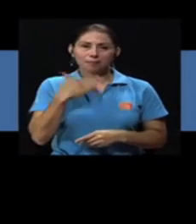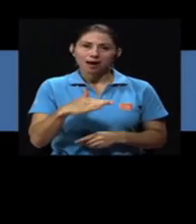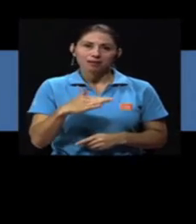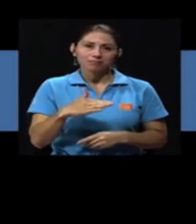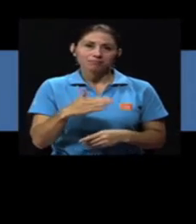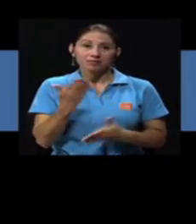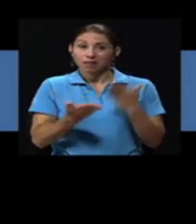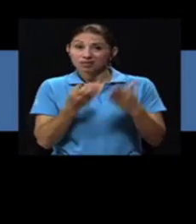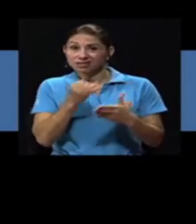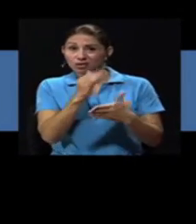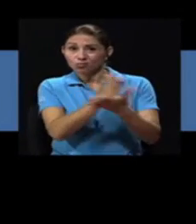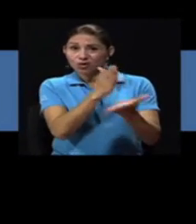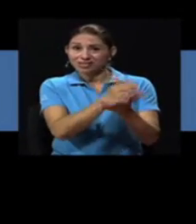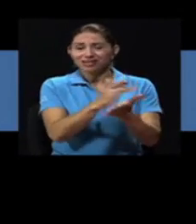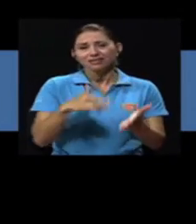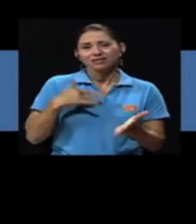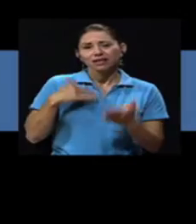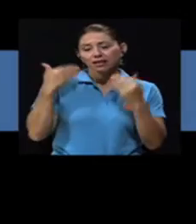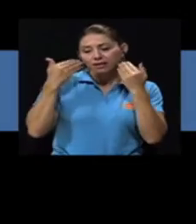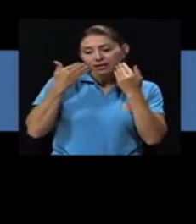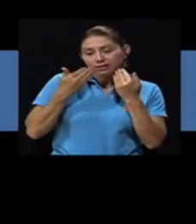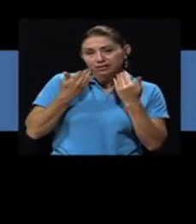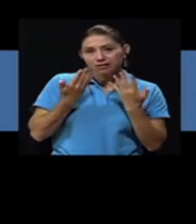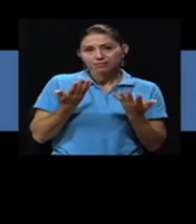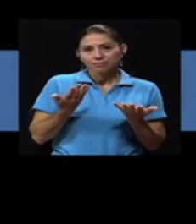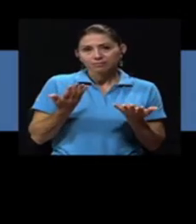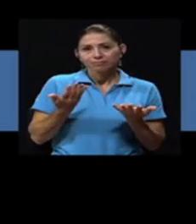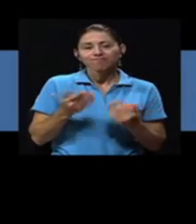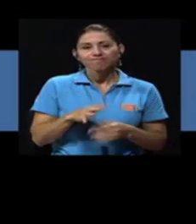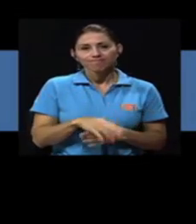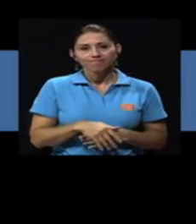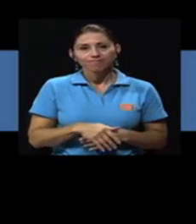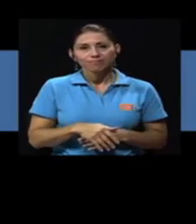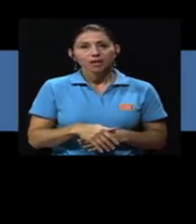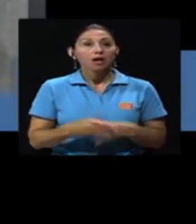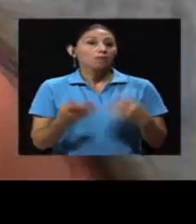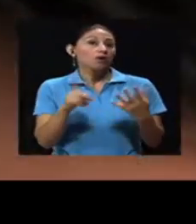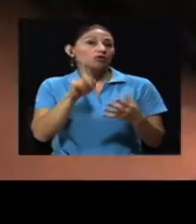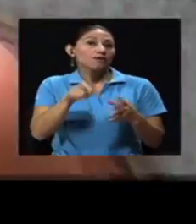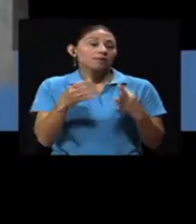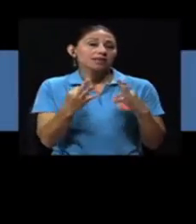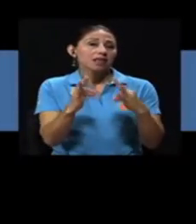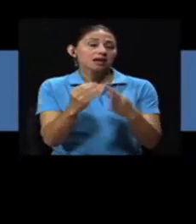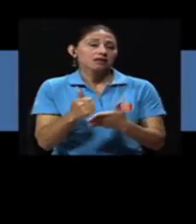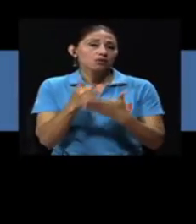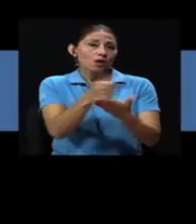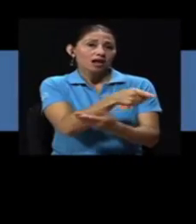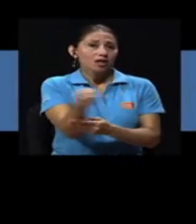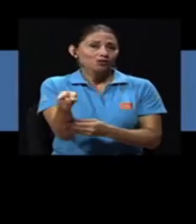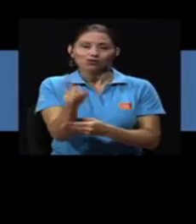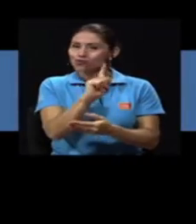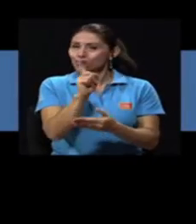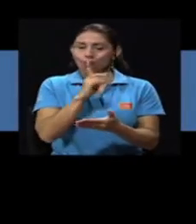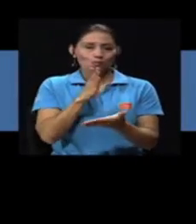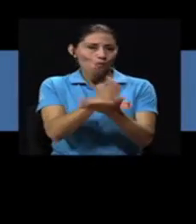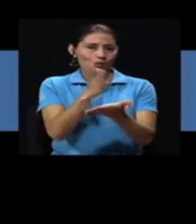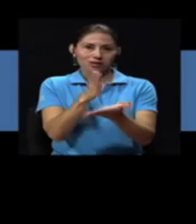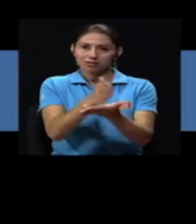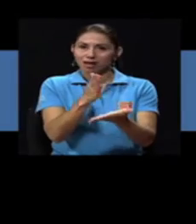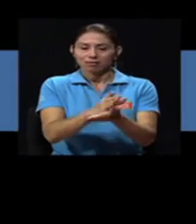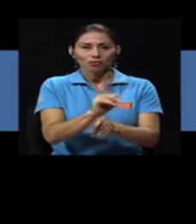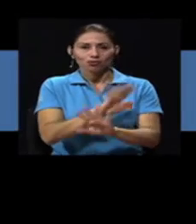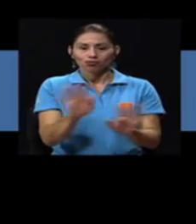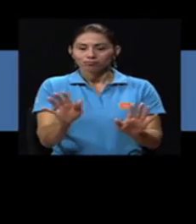mal, que se sienten mucho más tristes con ellos mismos de lo que pueden ya estar, ¿verdad? Más o menos. Tratando de ayudarles lo más que se pueda, primero no